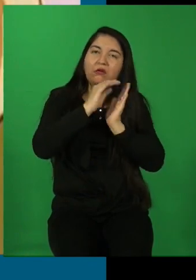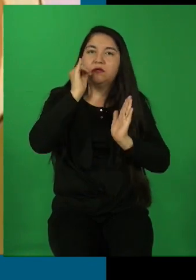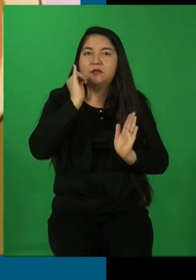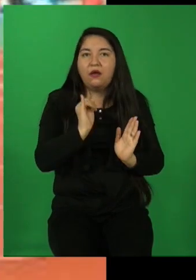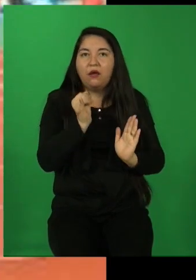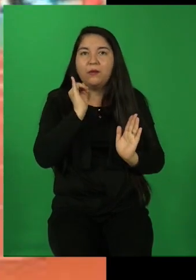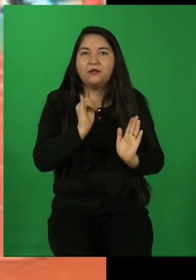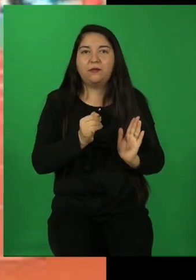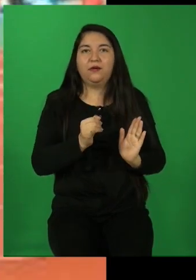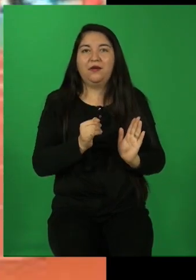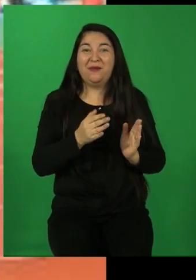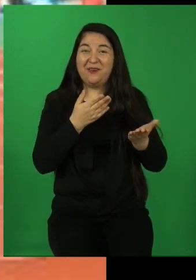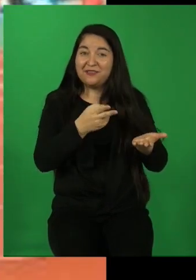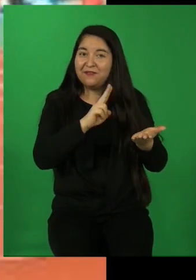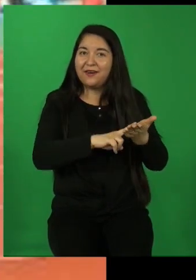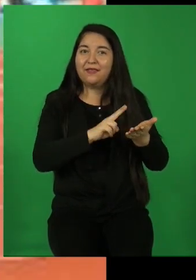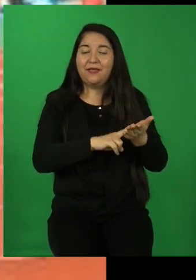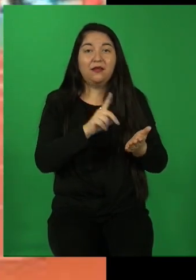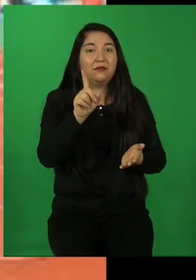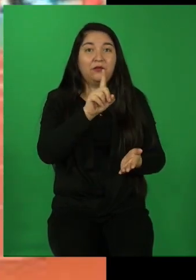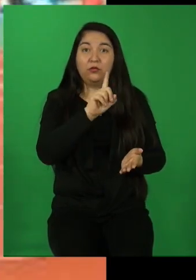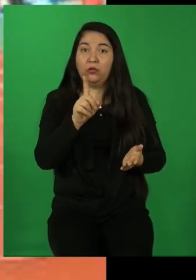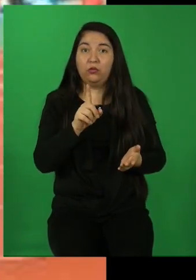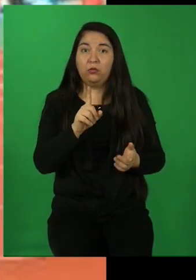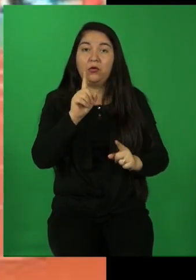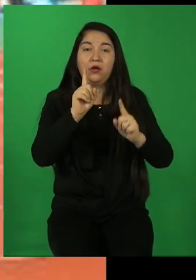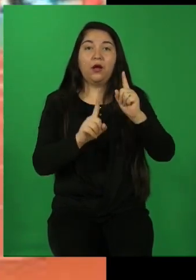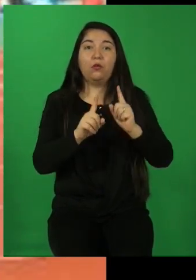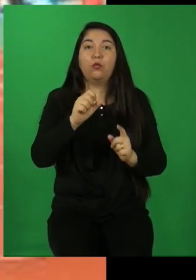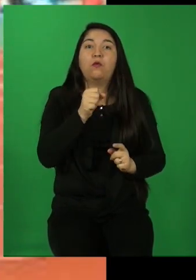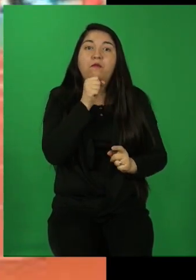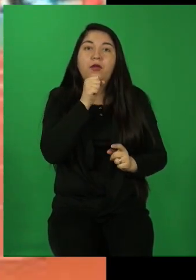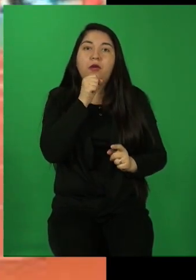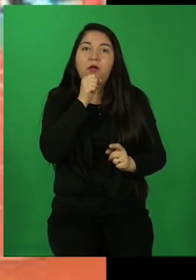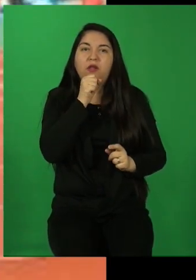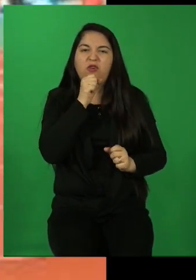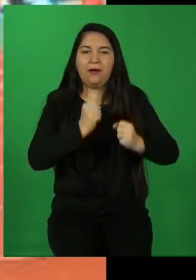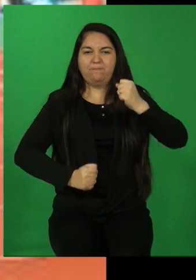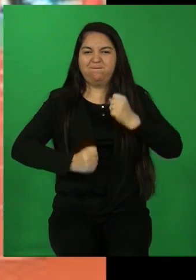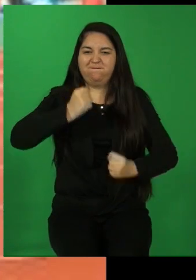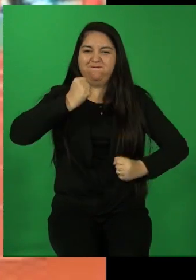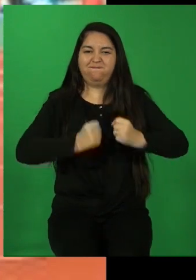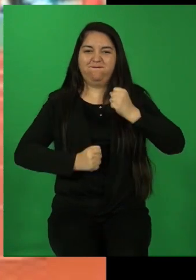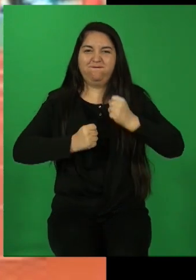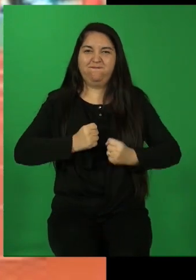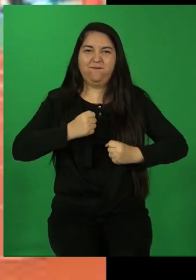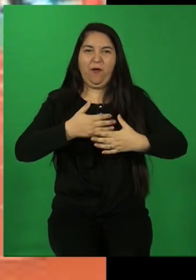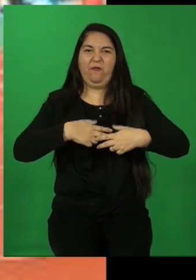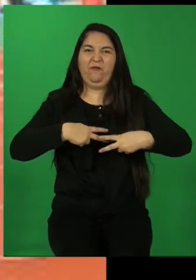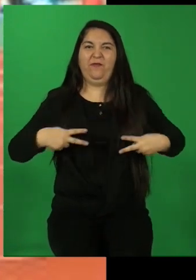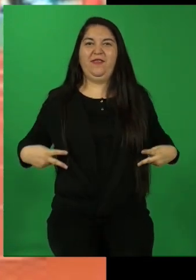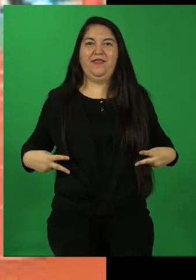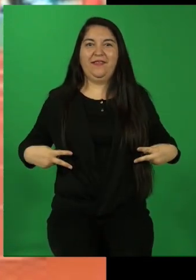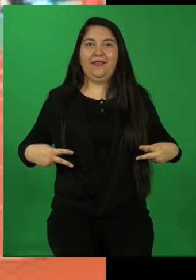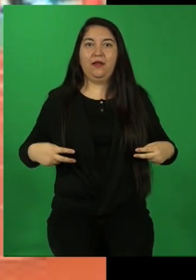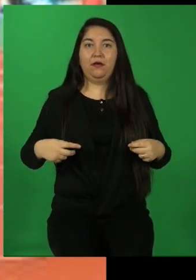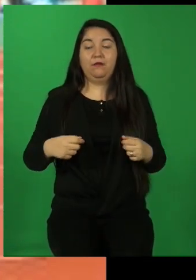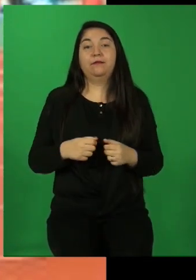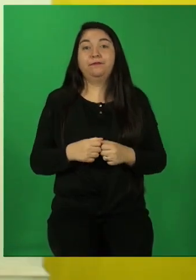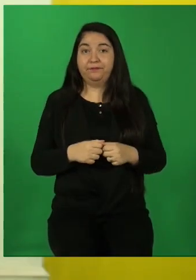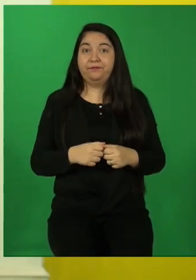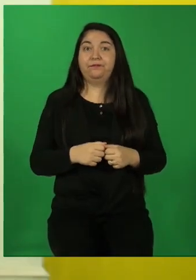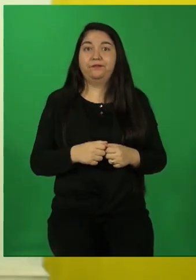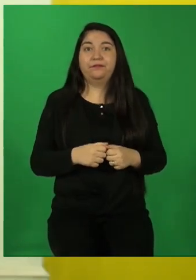Pero no es así, porque también vemos abuelitos que han corrido maratones, que son atretas y son más activos que uno.